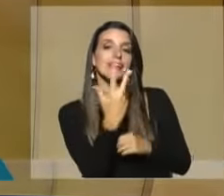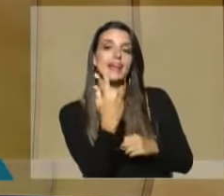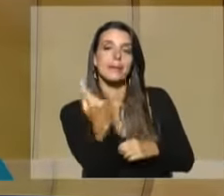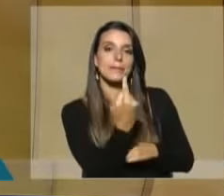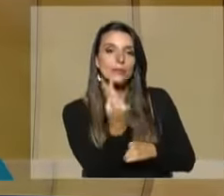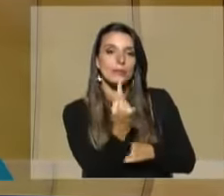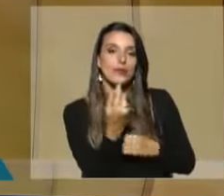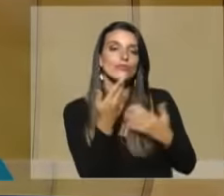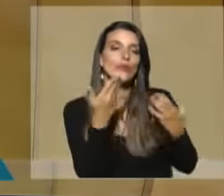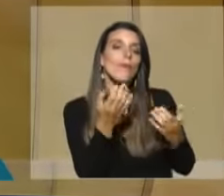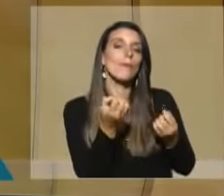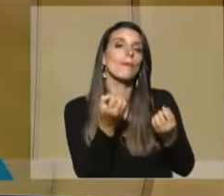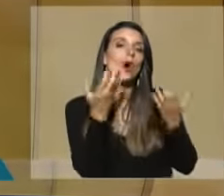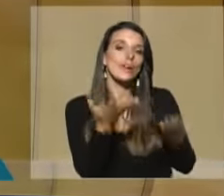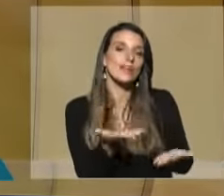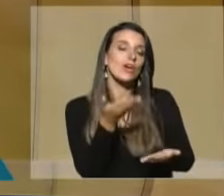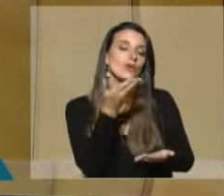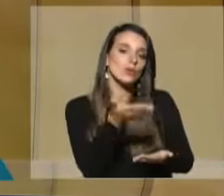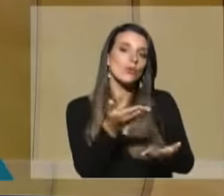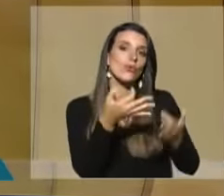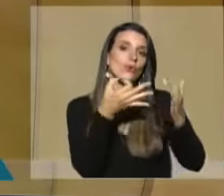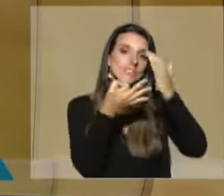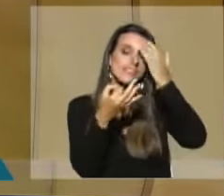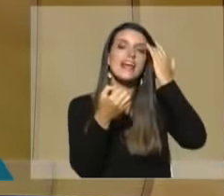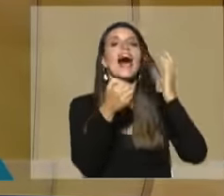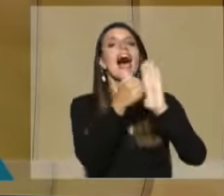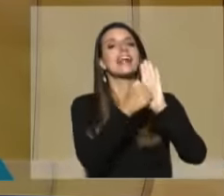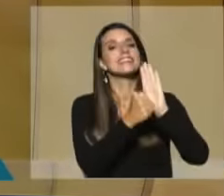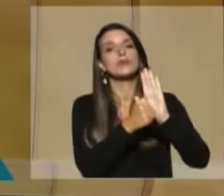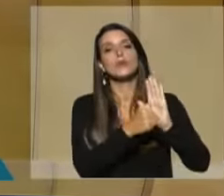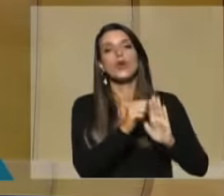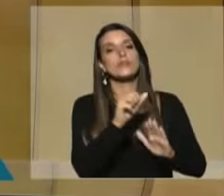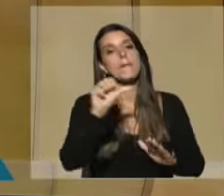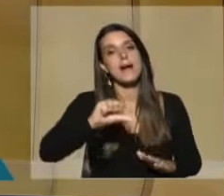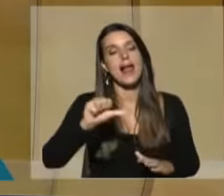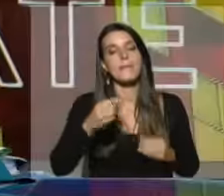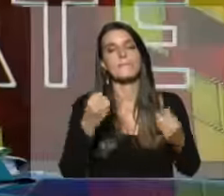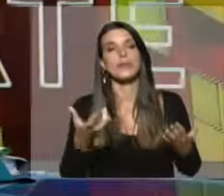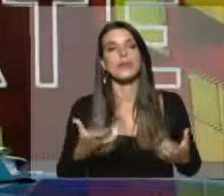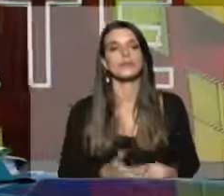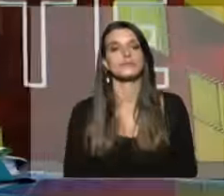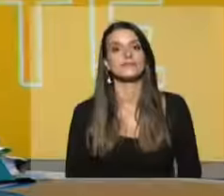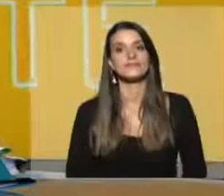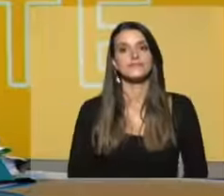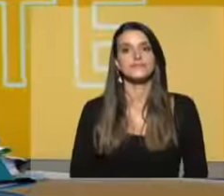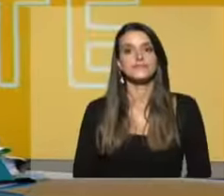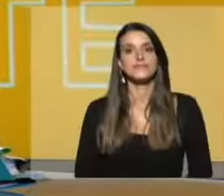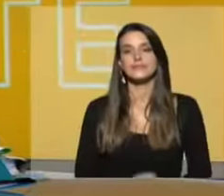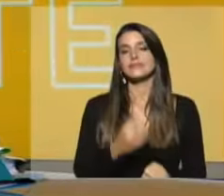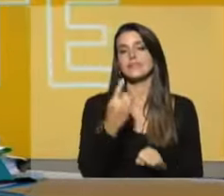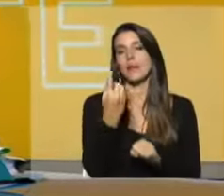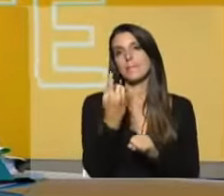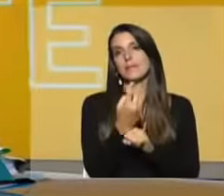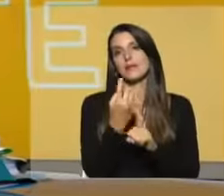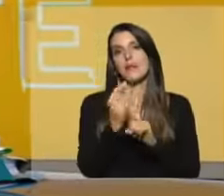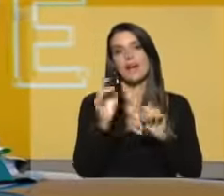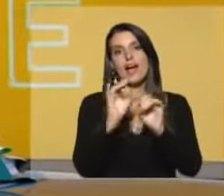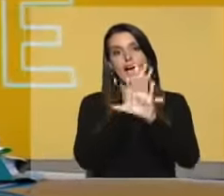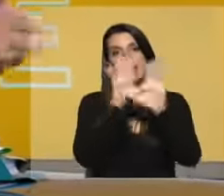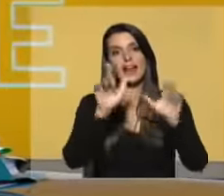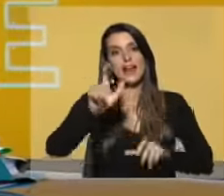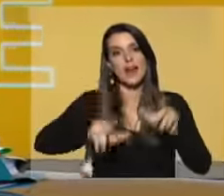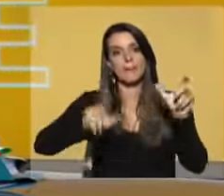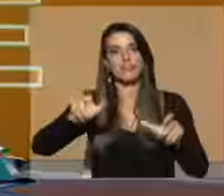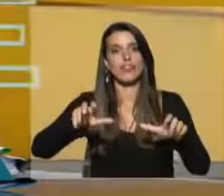minutos por qué ustedes entienden que estos artículos no son buenos, digamos si los intentarán derogar. Primero una aclaración a los